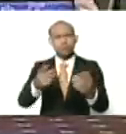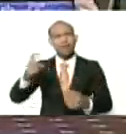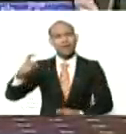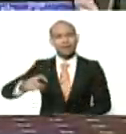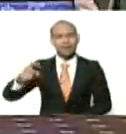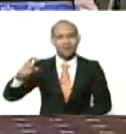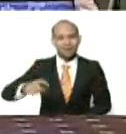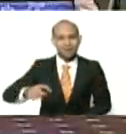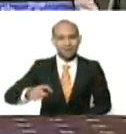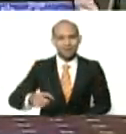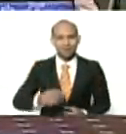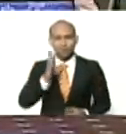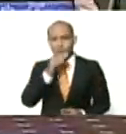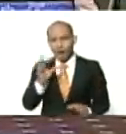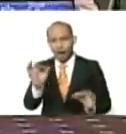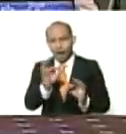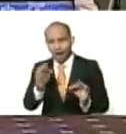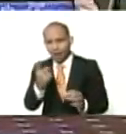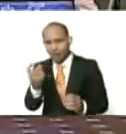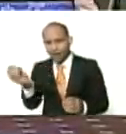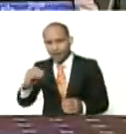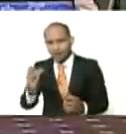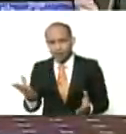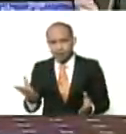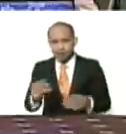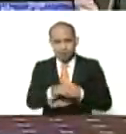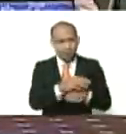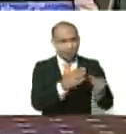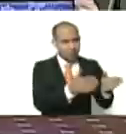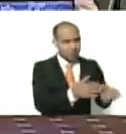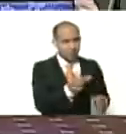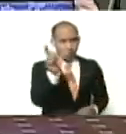necesarios, no se nos queda nada, fuera, ¿verdad? Ministra,